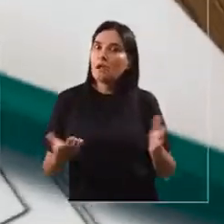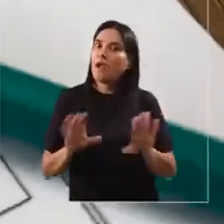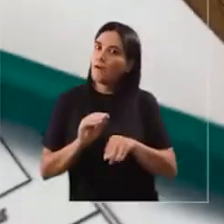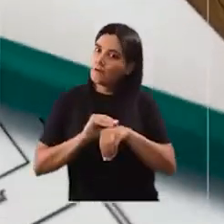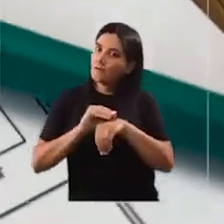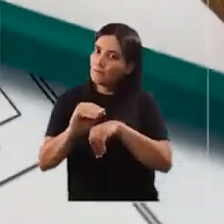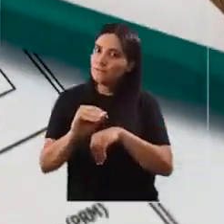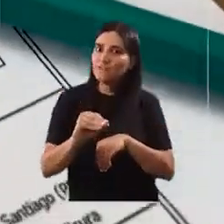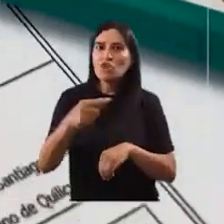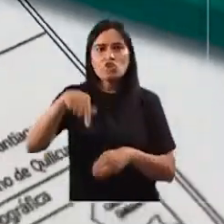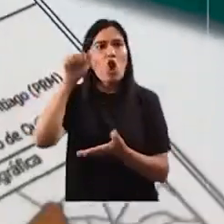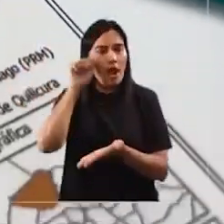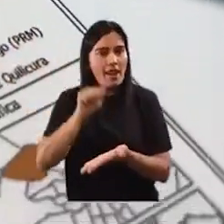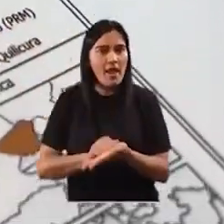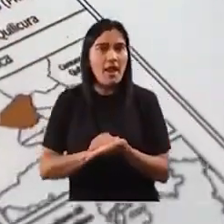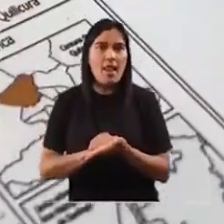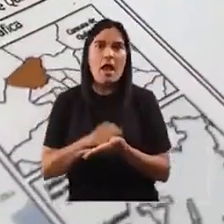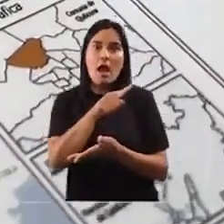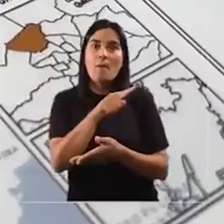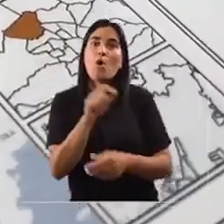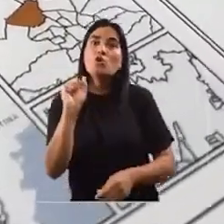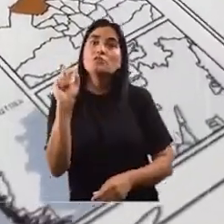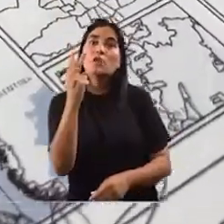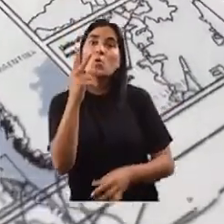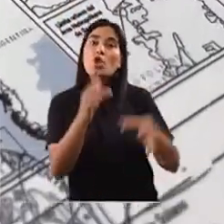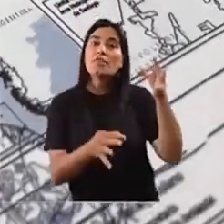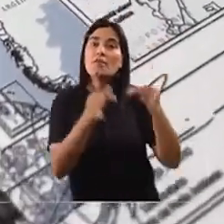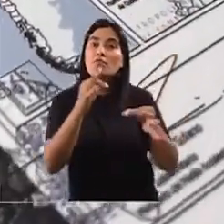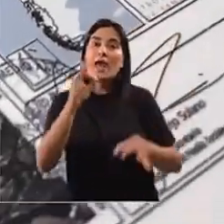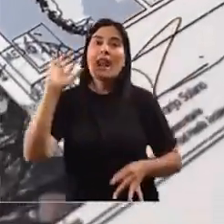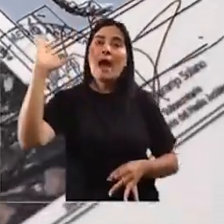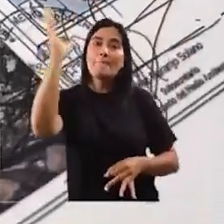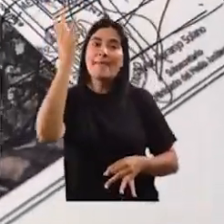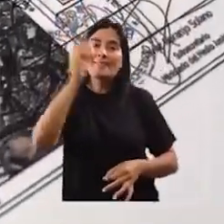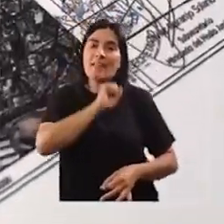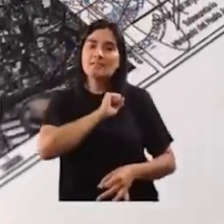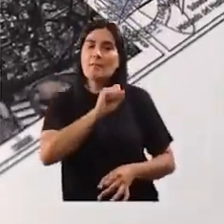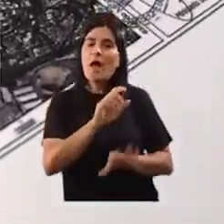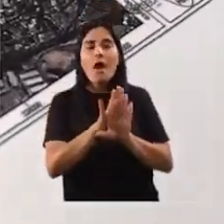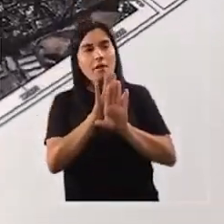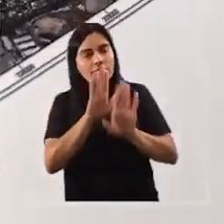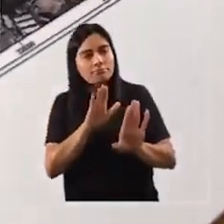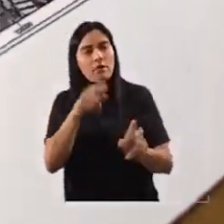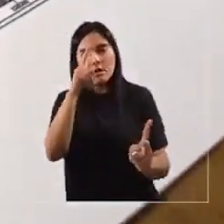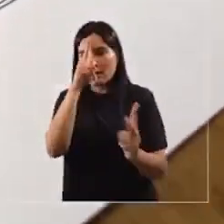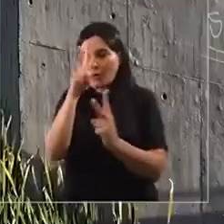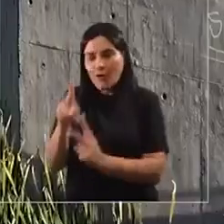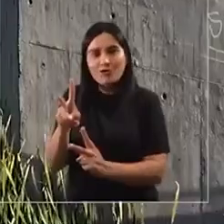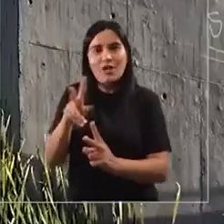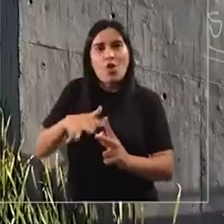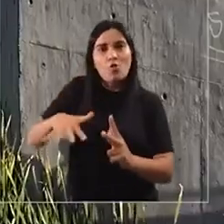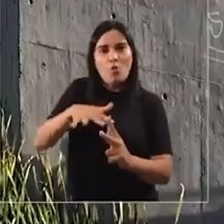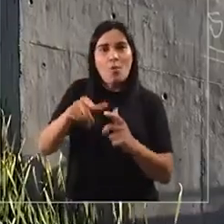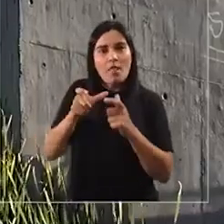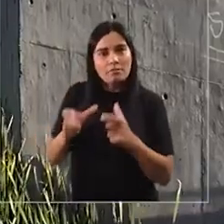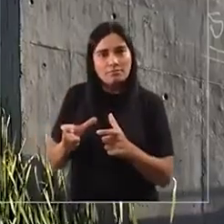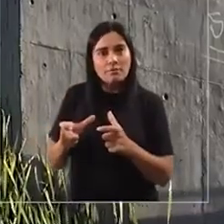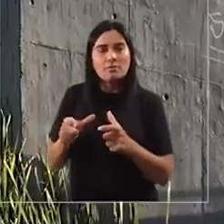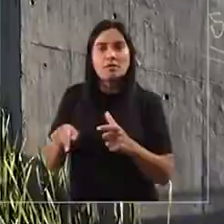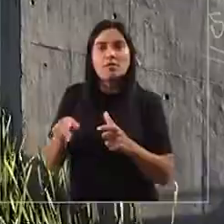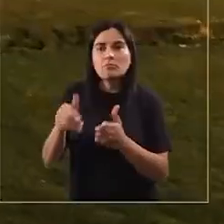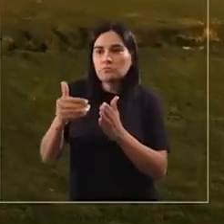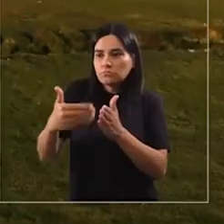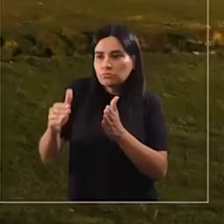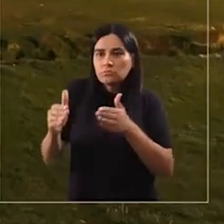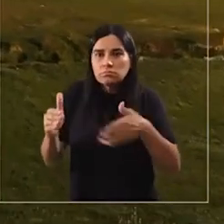Han generado reclamaciones ante el segundo tribunal ambiental de Santiago para evitar que se reconozcan los humedales como tales y reducir